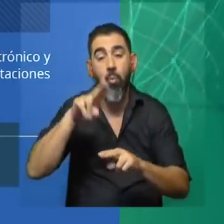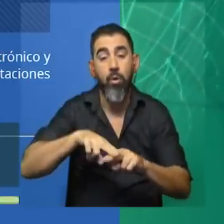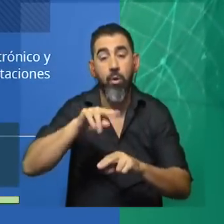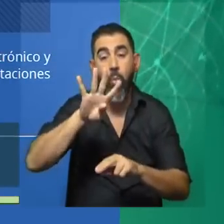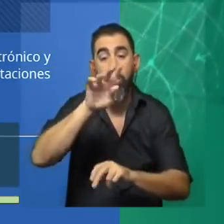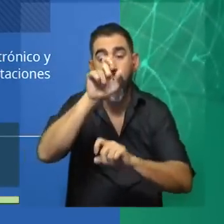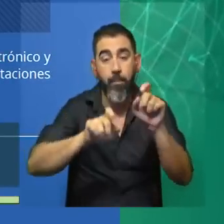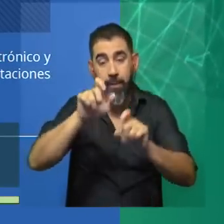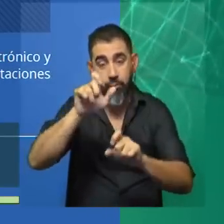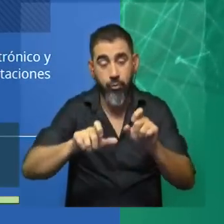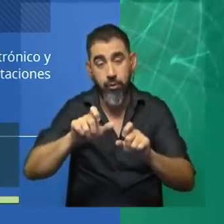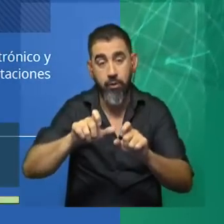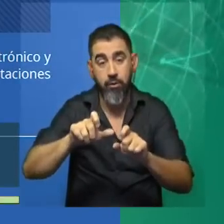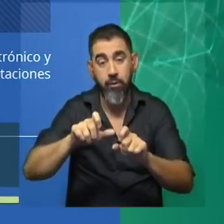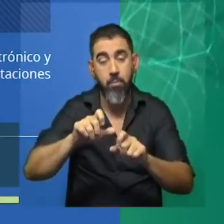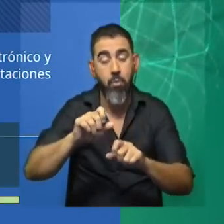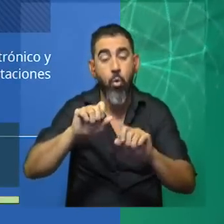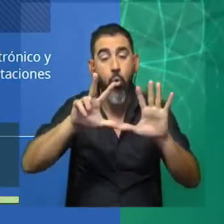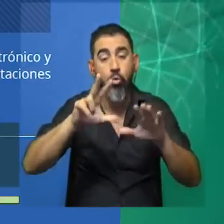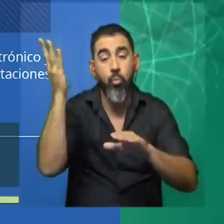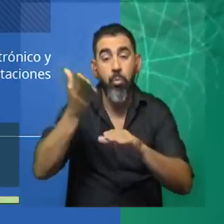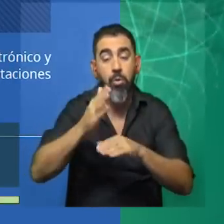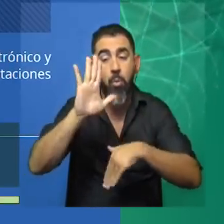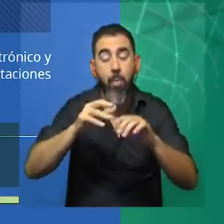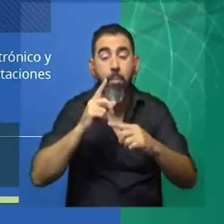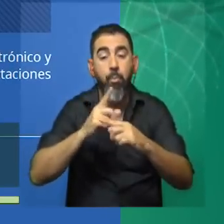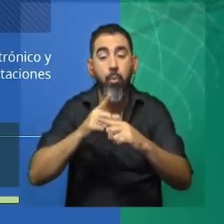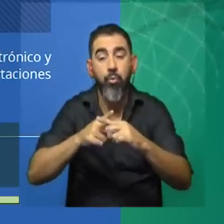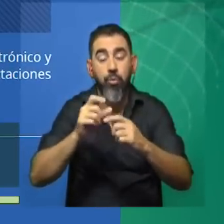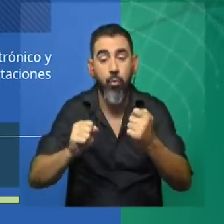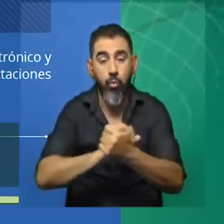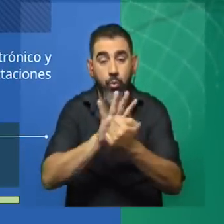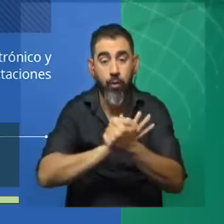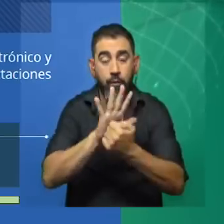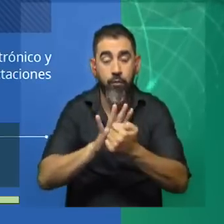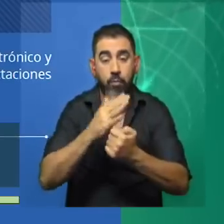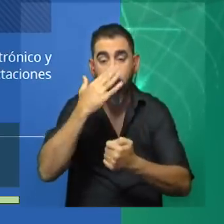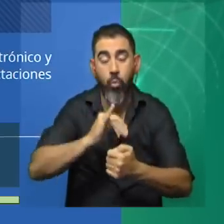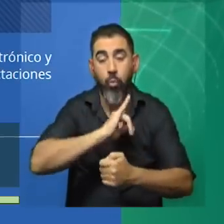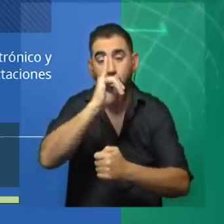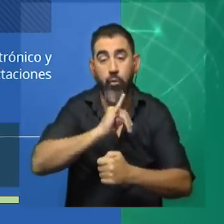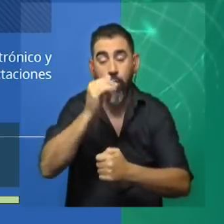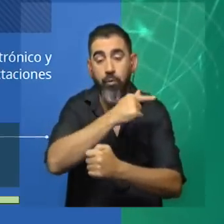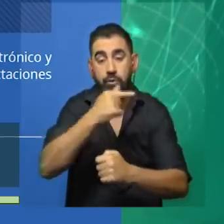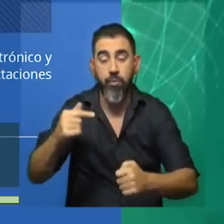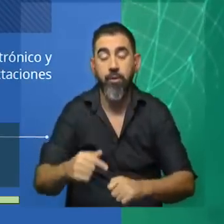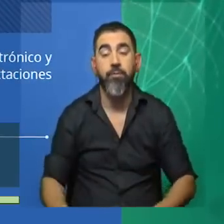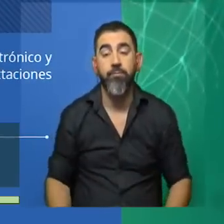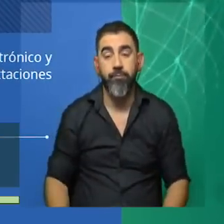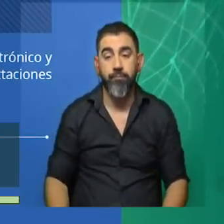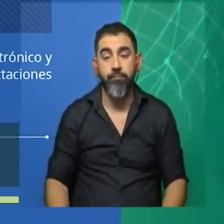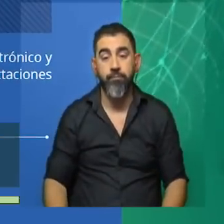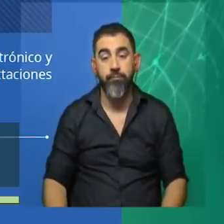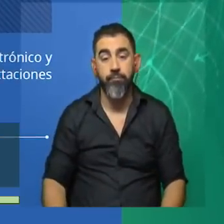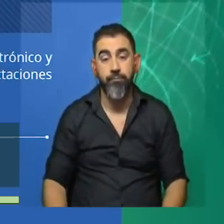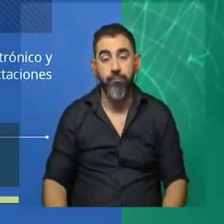personas y se registró un aumento de 8% en los nuevos casos de COVID-19, según el último reporte semanal del Ministerio de Salud Pública,